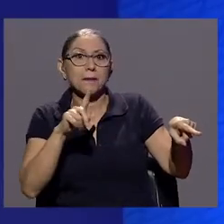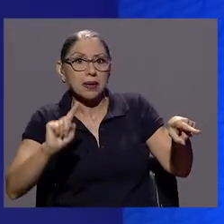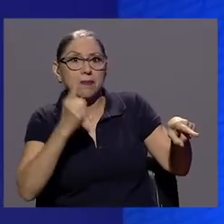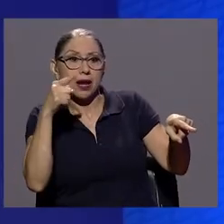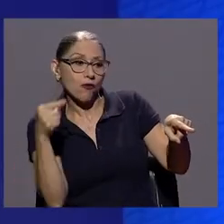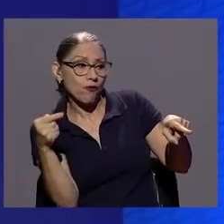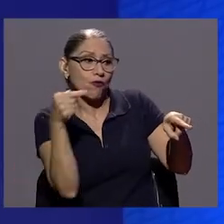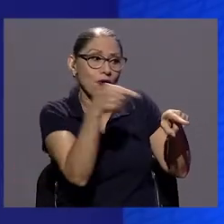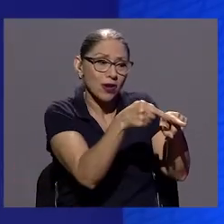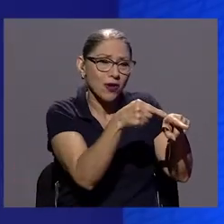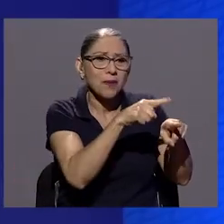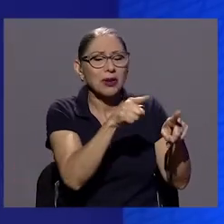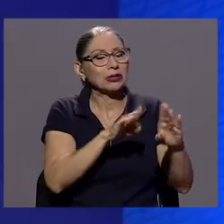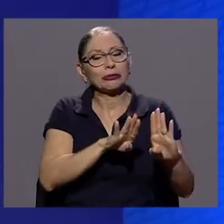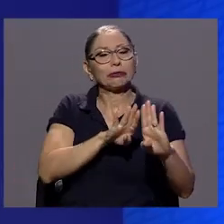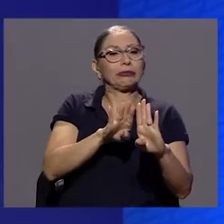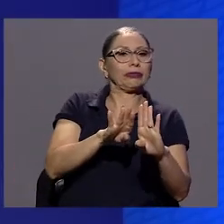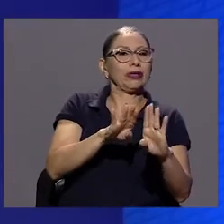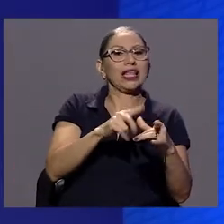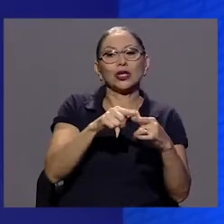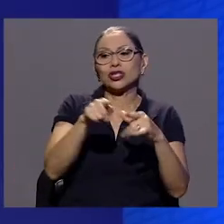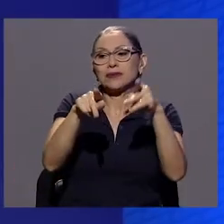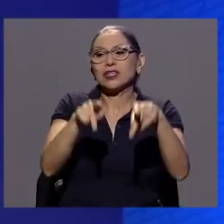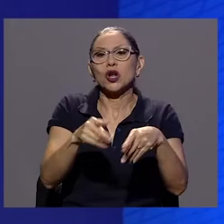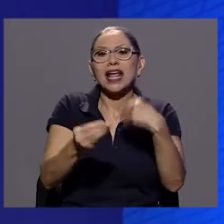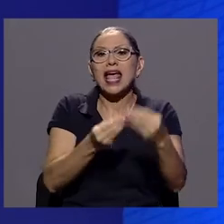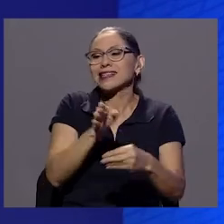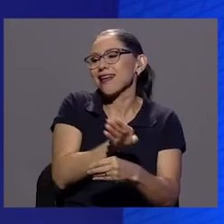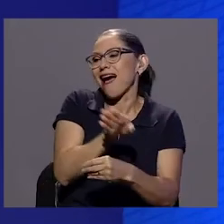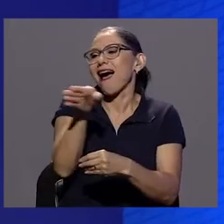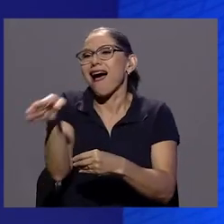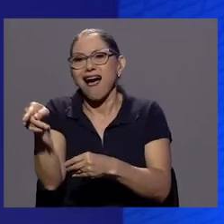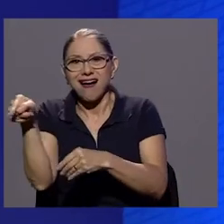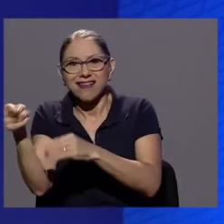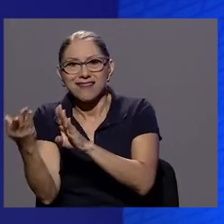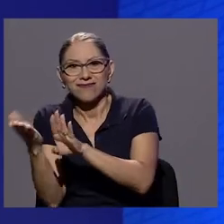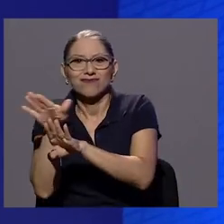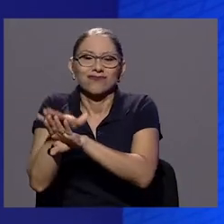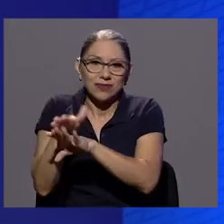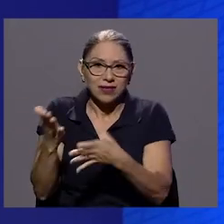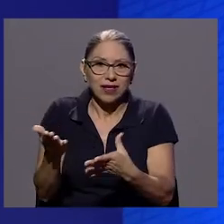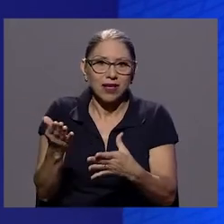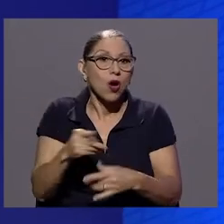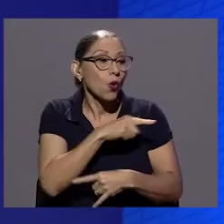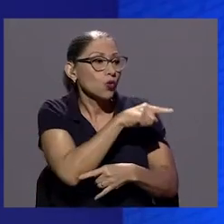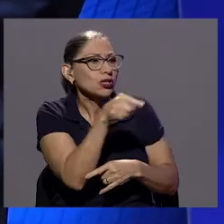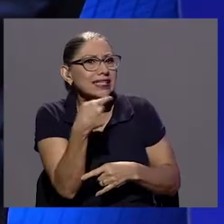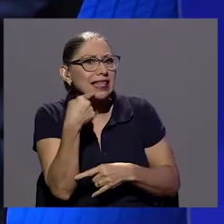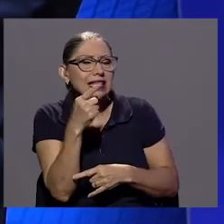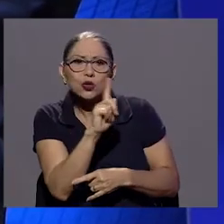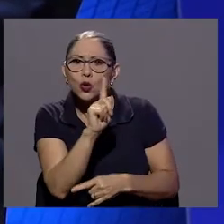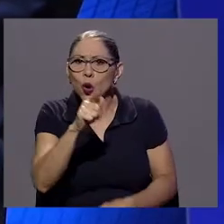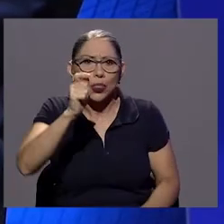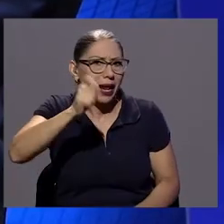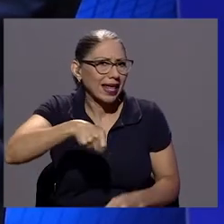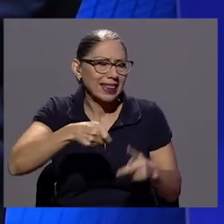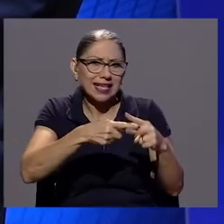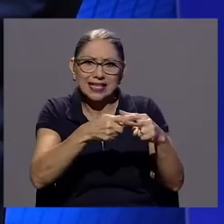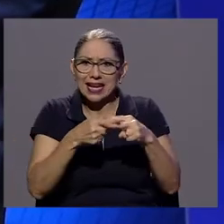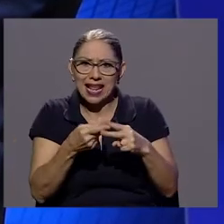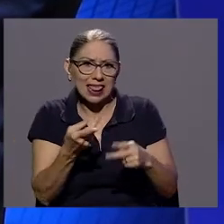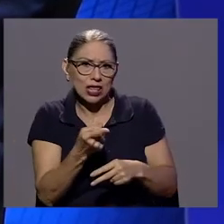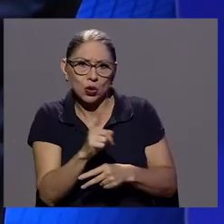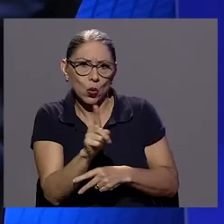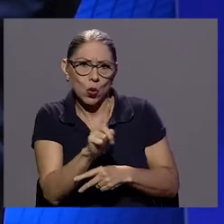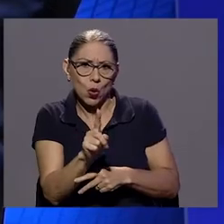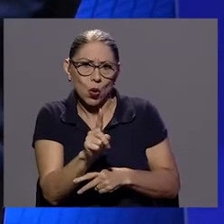las mejores. Ustedes en sus estudios han determinado que no son, por ejemplo, las tarjetas de crédito una de las mayores fuentes de